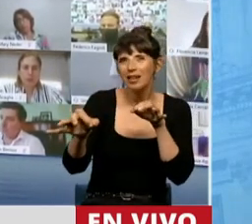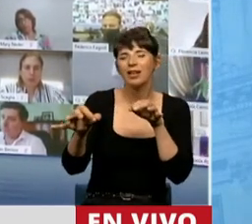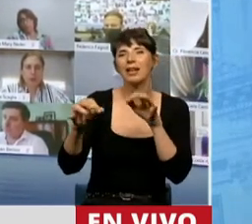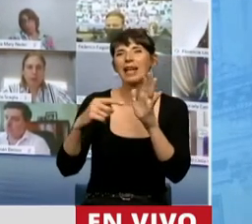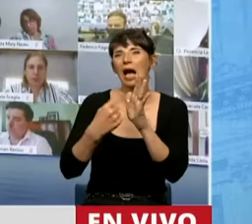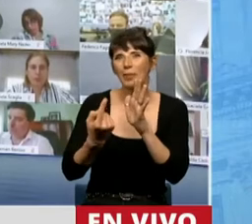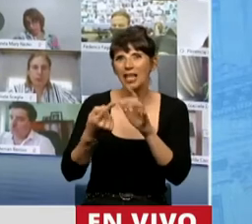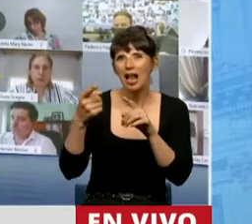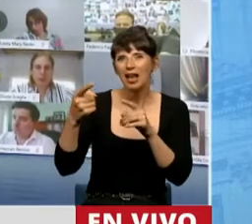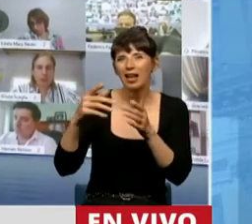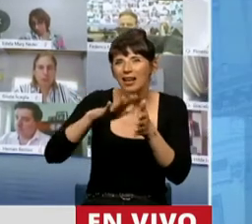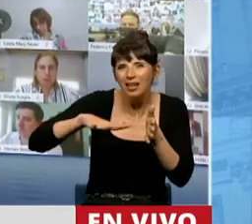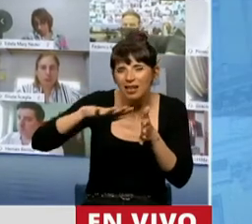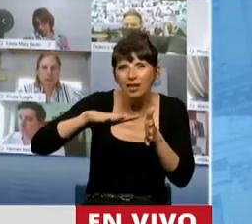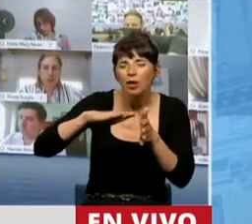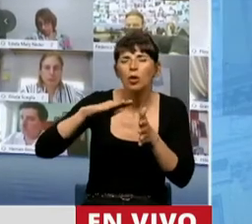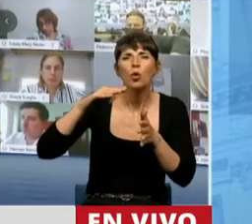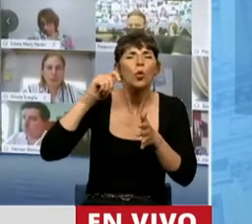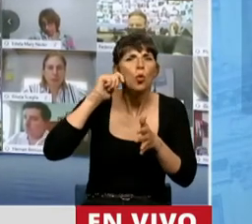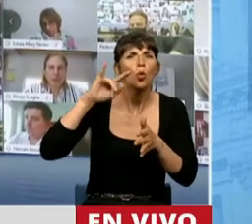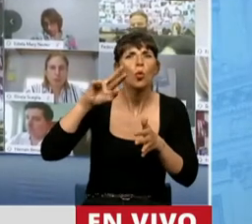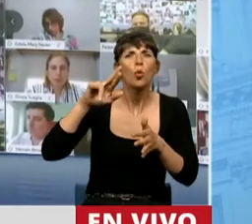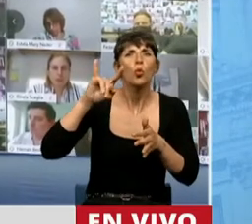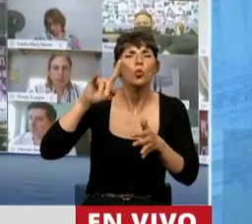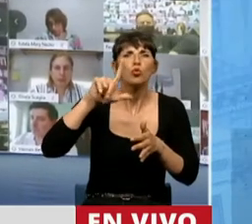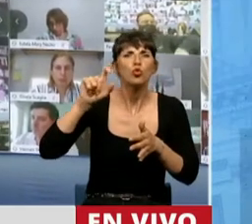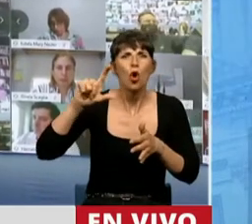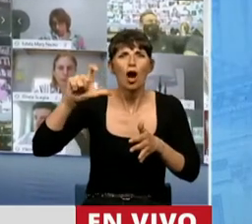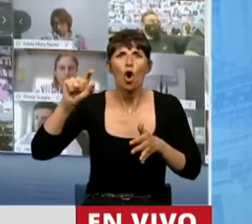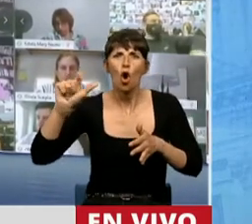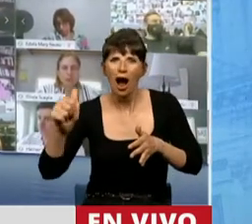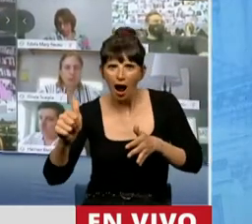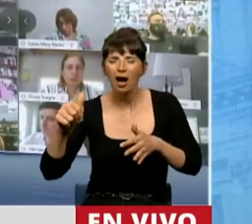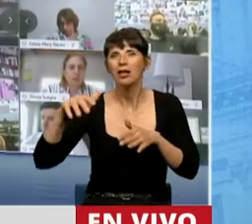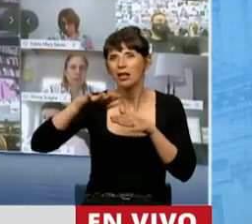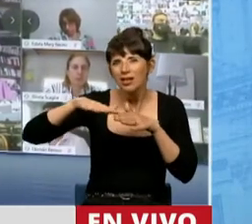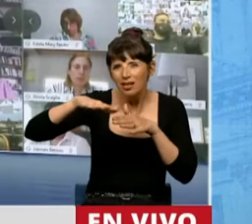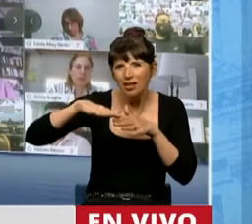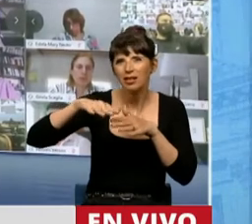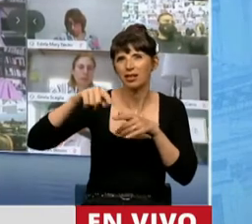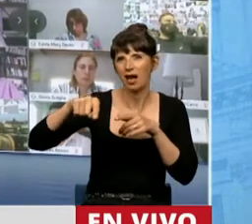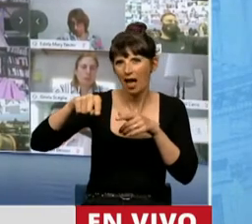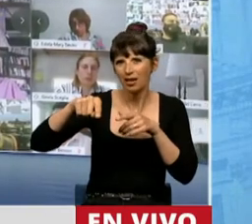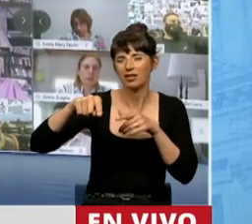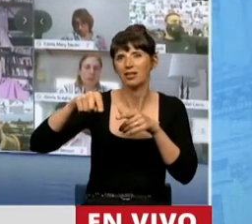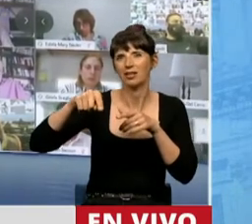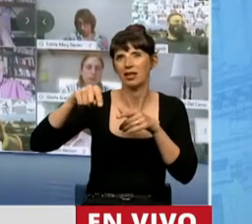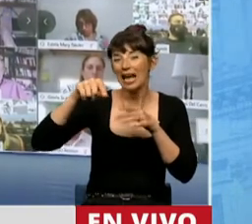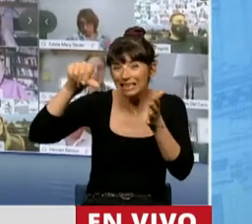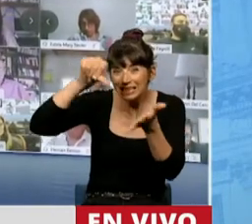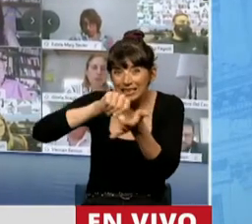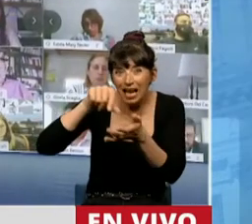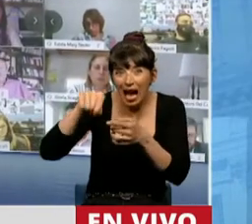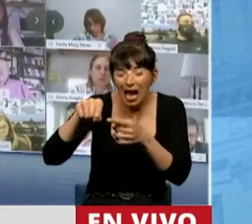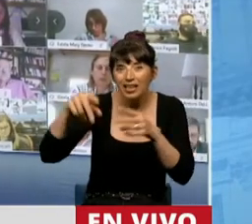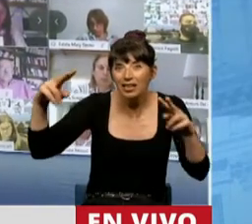Buruyacú, a tres kilómetros de la Ramada, en una localidad denominada La Encosijada, donde Bernabé Arau